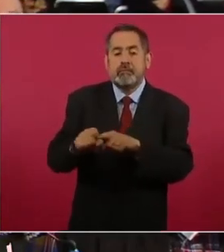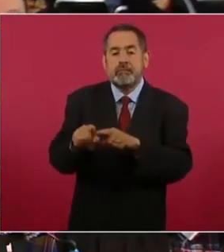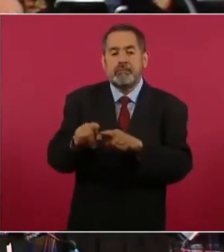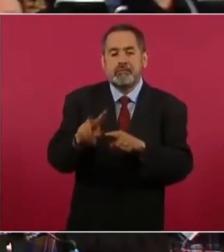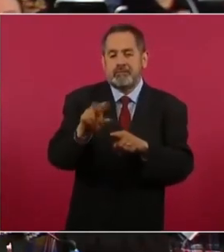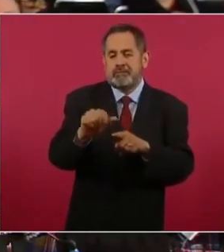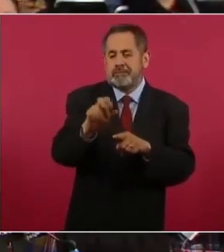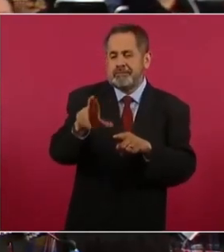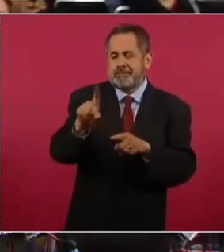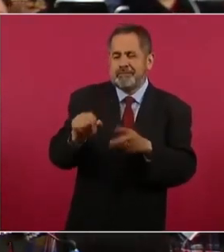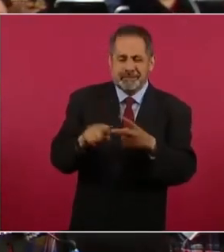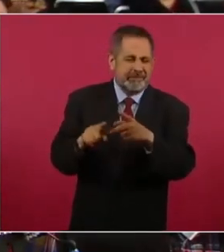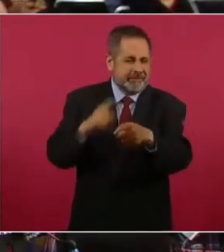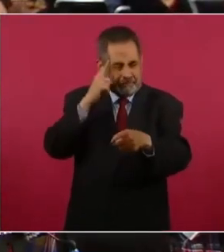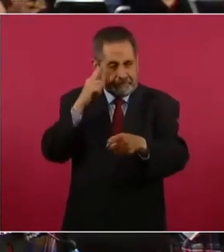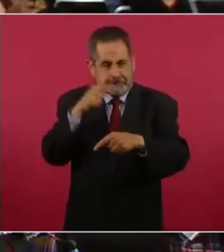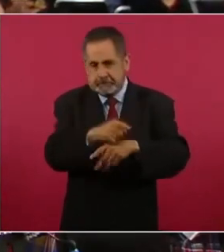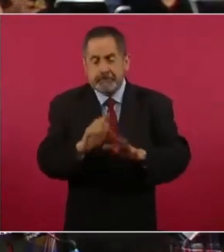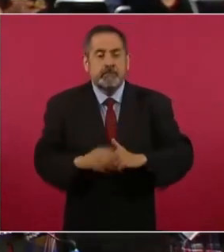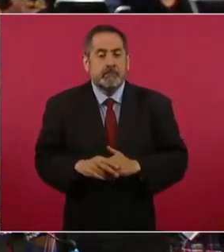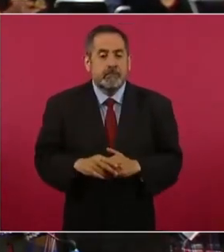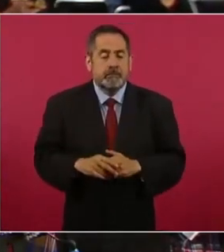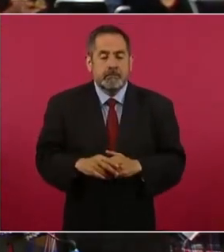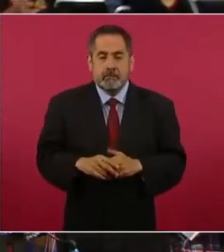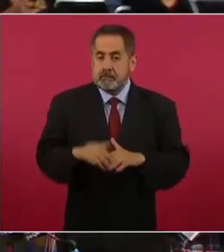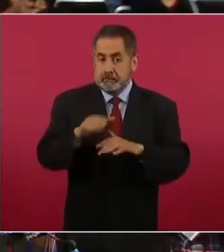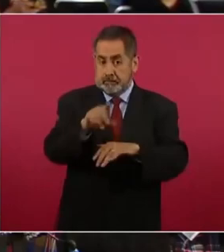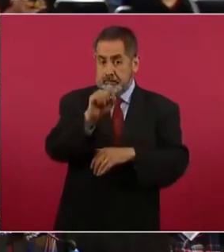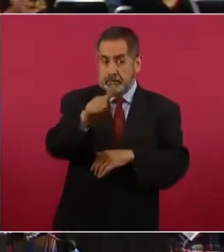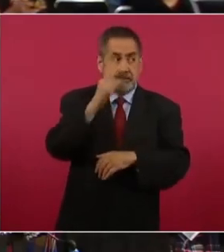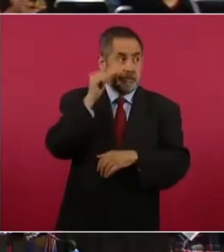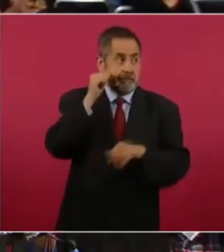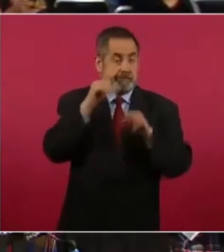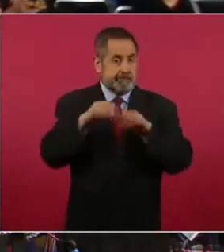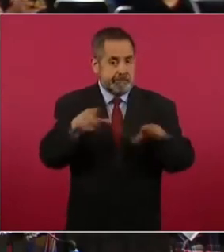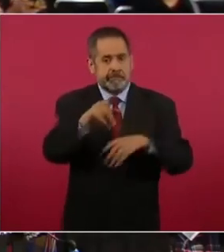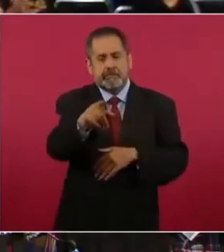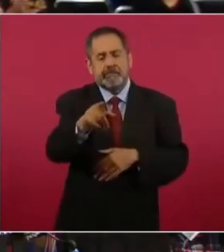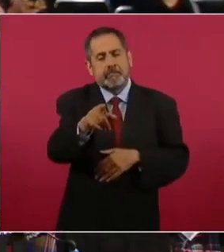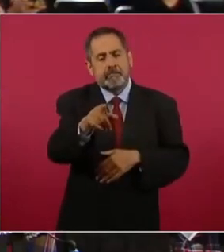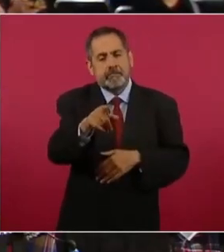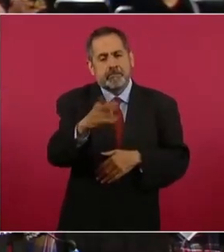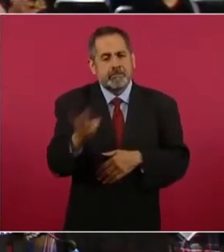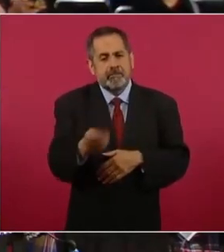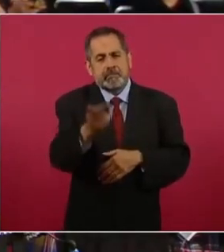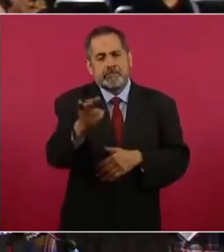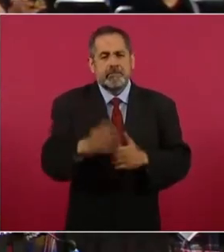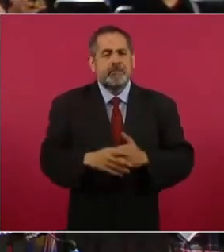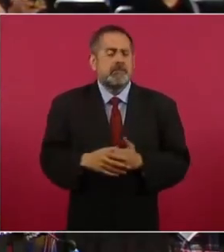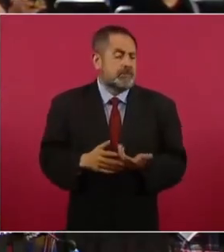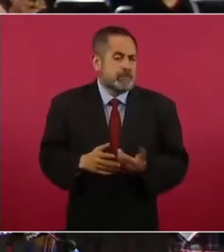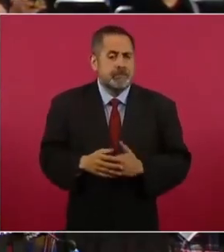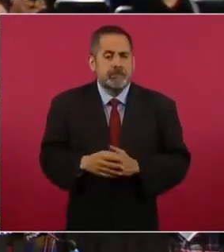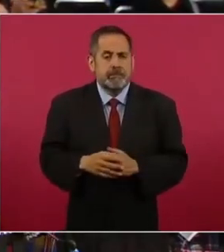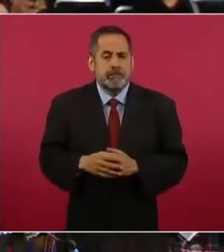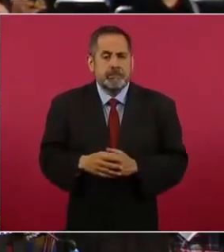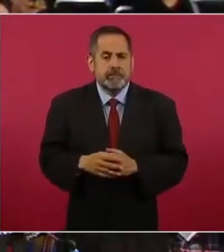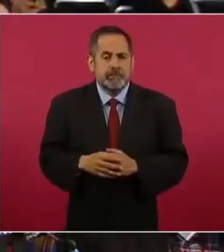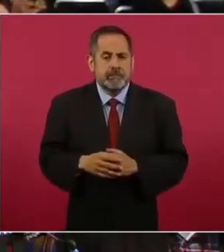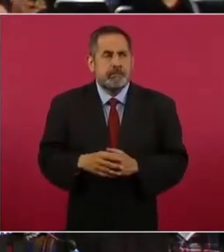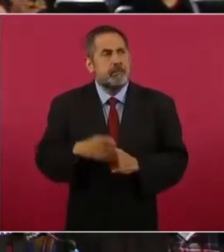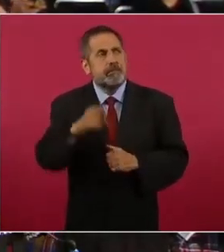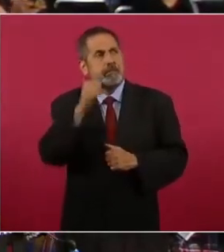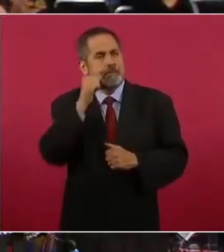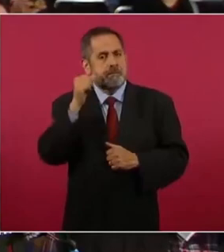montaje Cáceres Vallarta. Sobre esto, presidente, preguntarle, vaya, aunque la información se